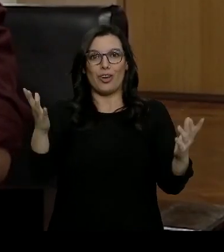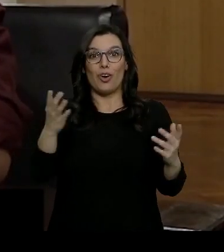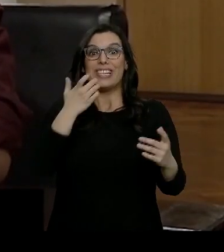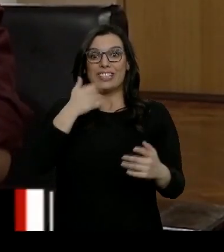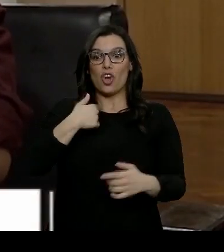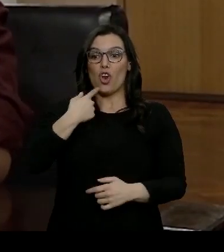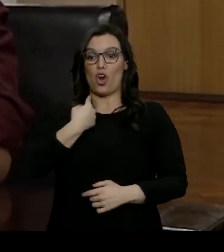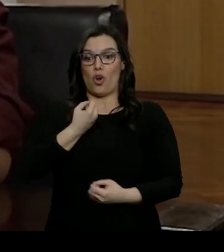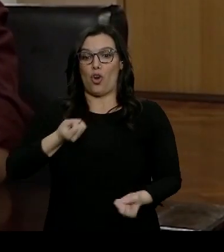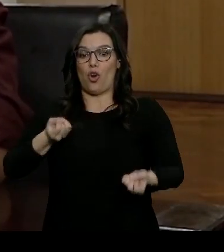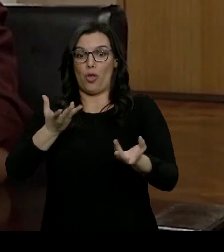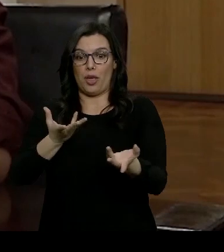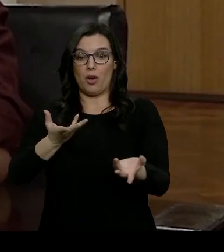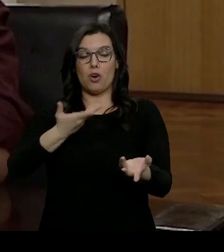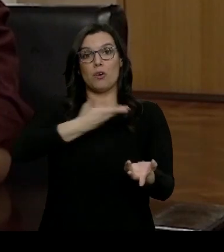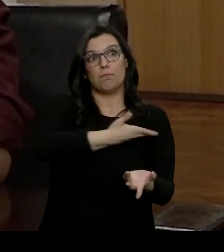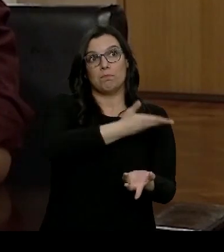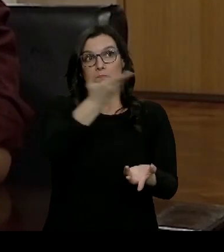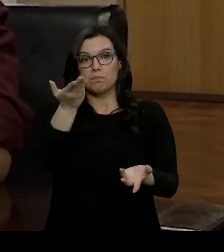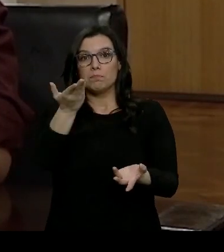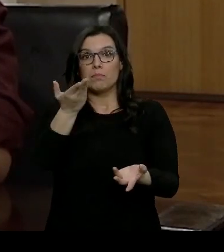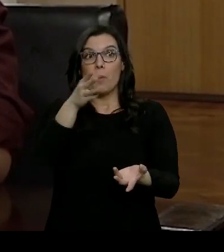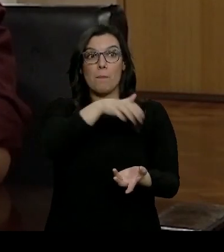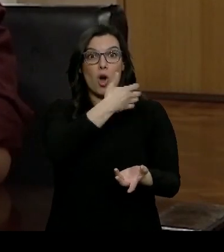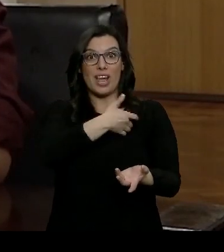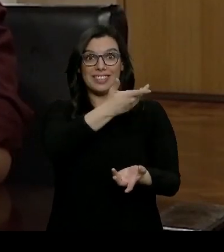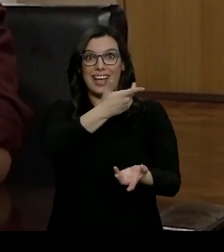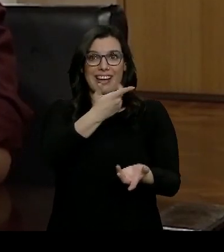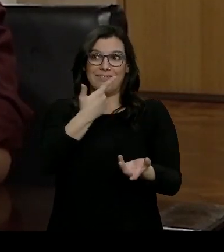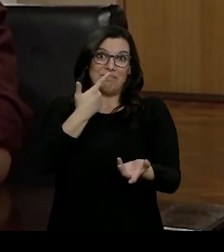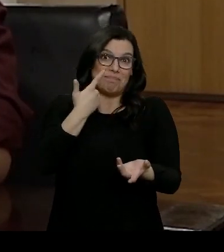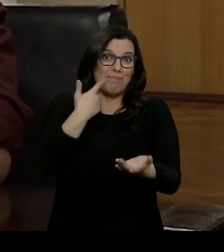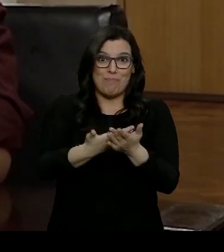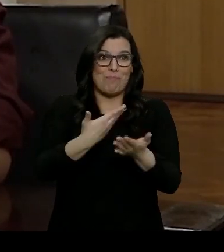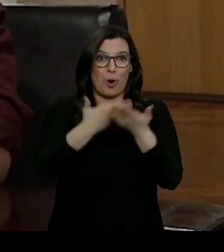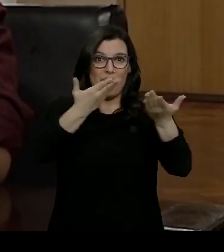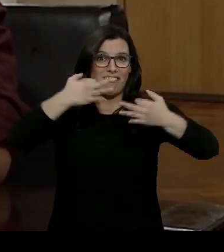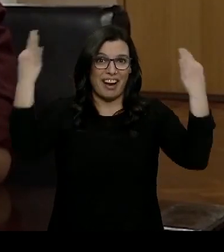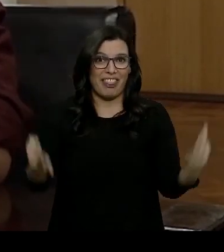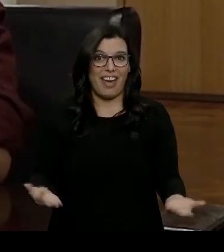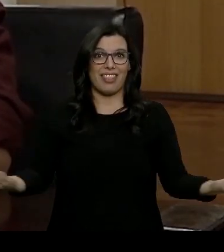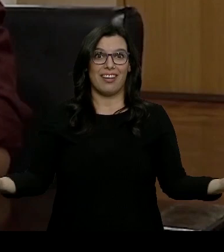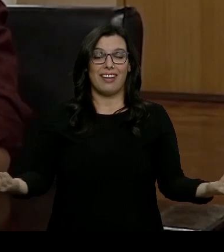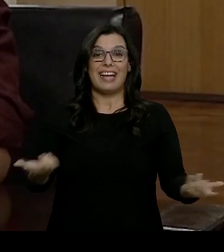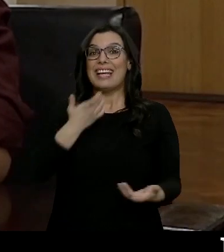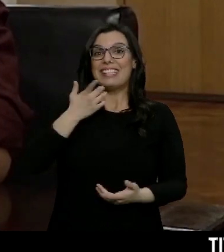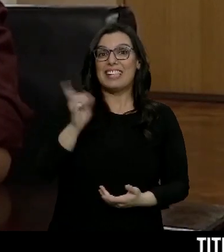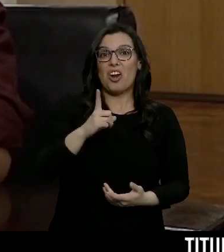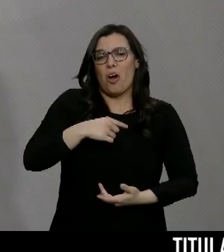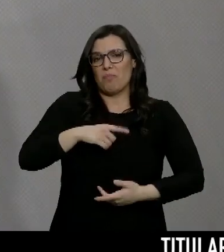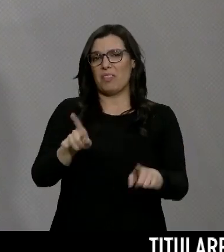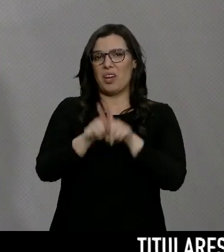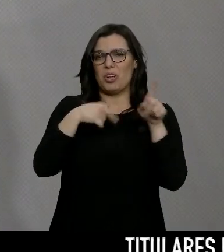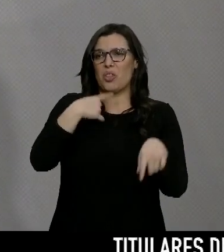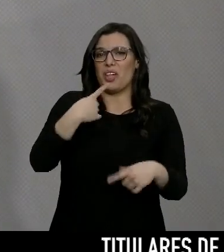moleste tanto, yo no sé qué impresión tienes tú Jordi, es la mejor prueba de que es la puñetera verdad porque si no, no les preocuparía